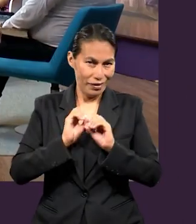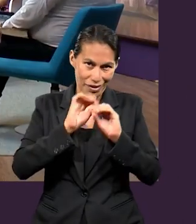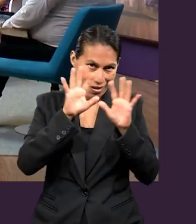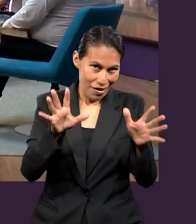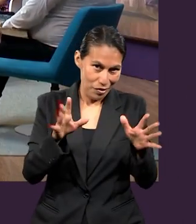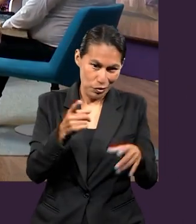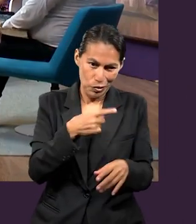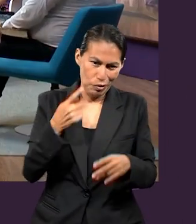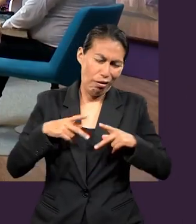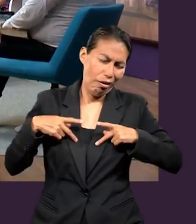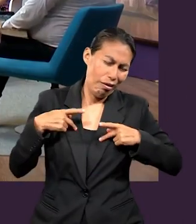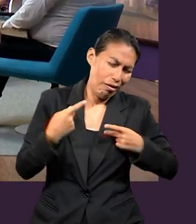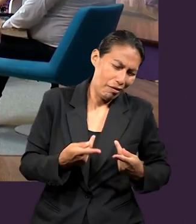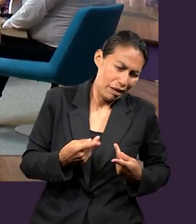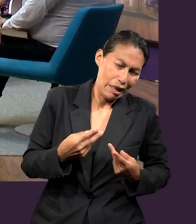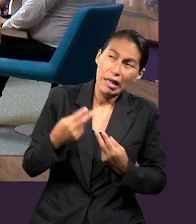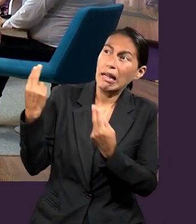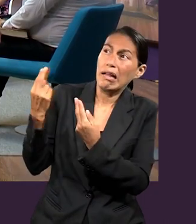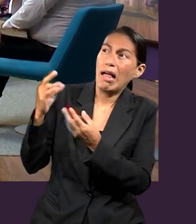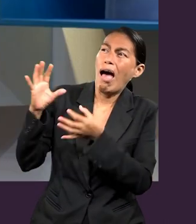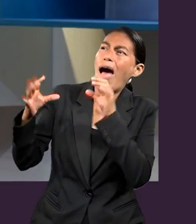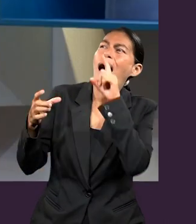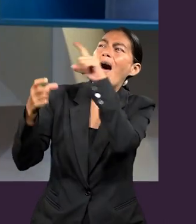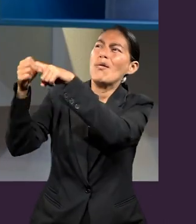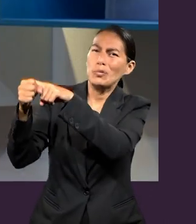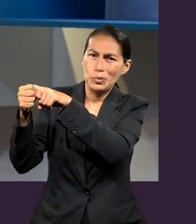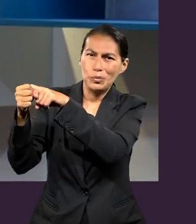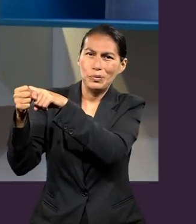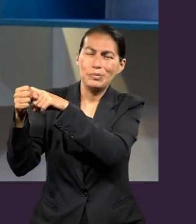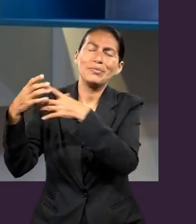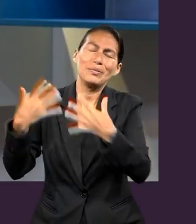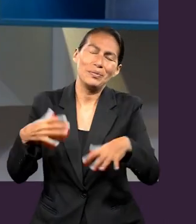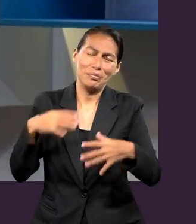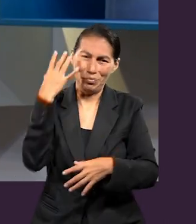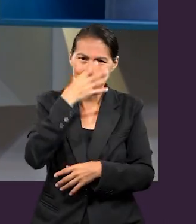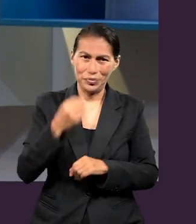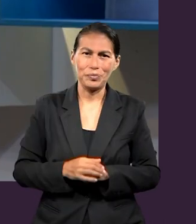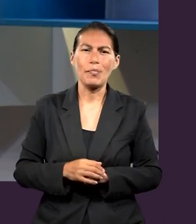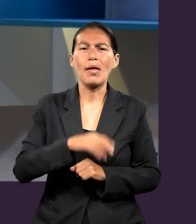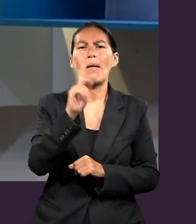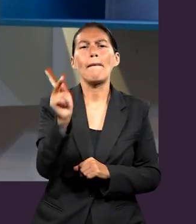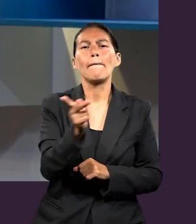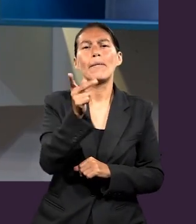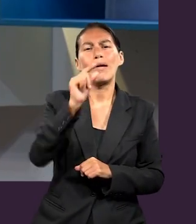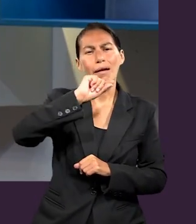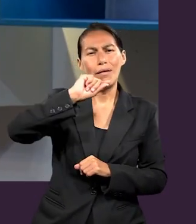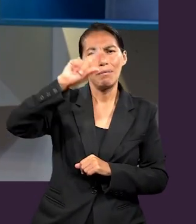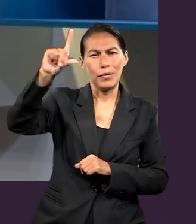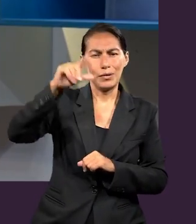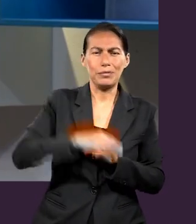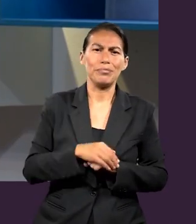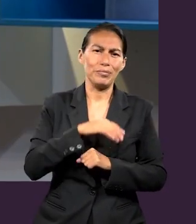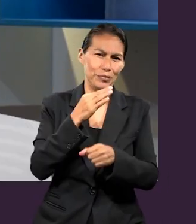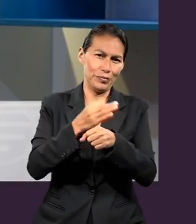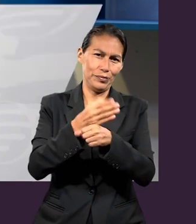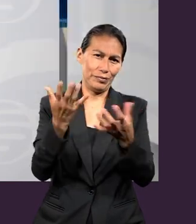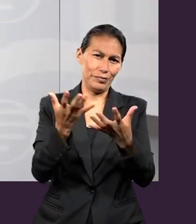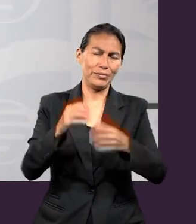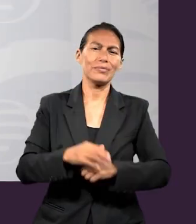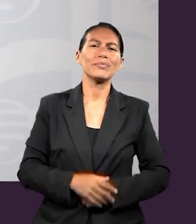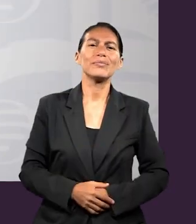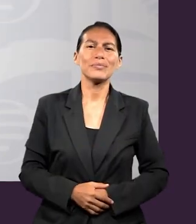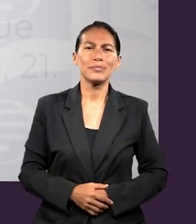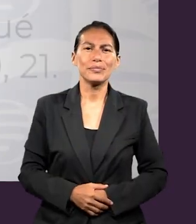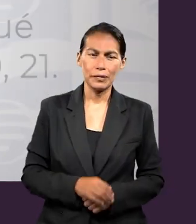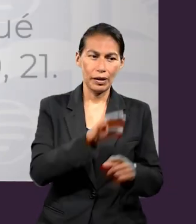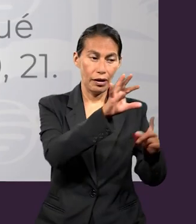sentimos la necesidad de depender de Dios. Tengo una pregunta para el experto y la vamos a hacer en este momento. La pregunta para nuestro